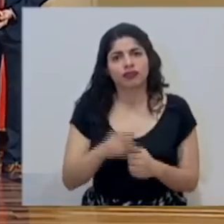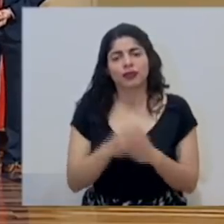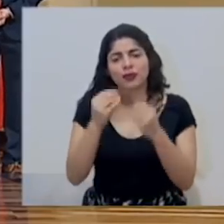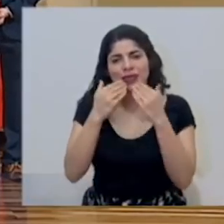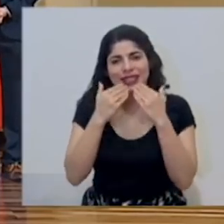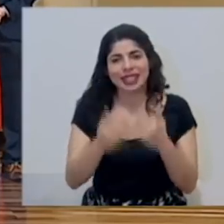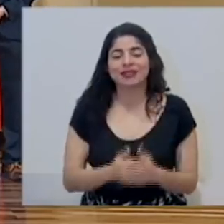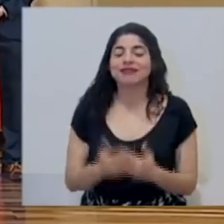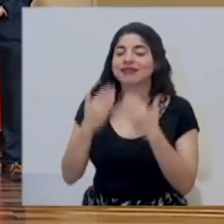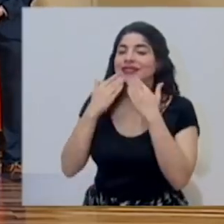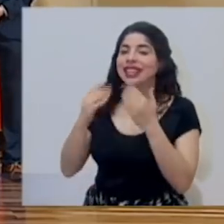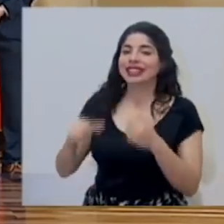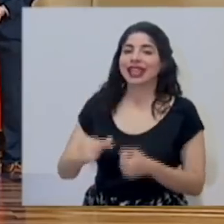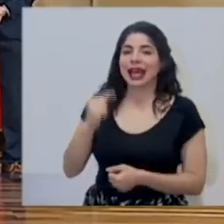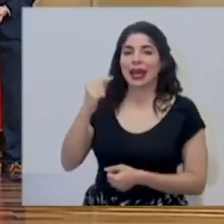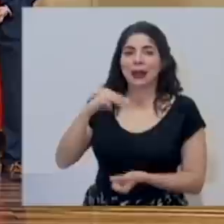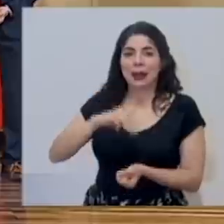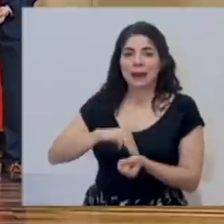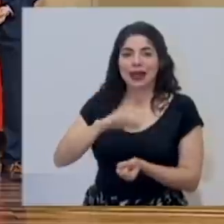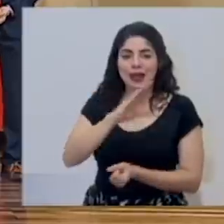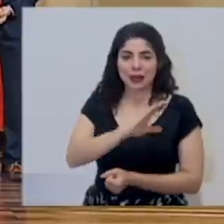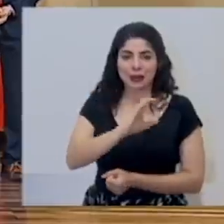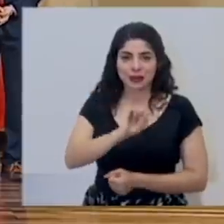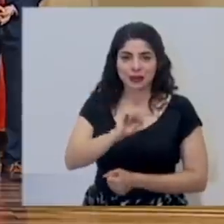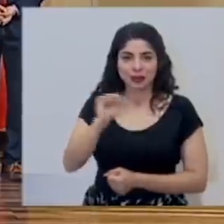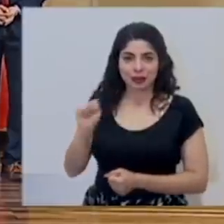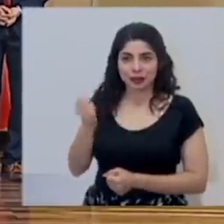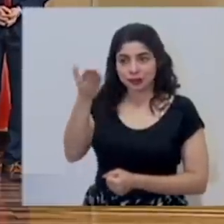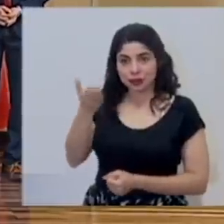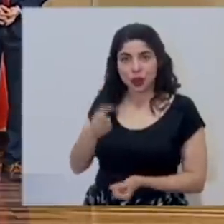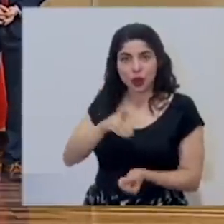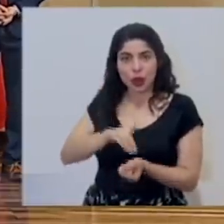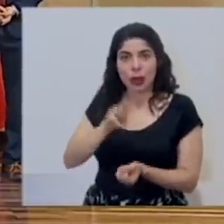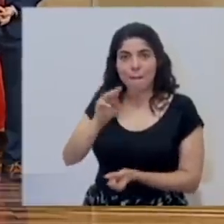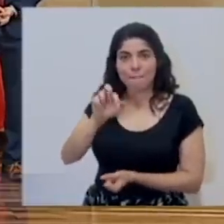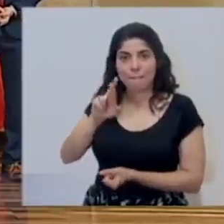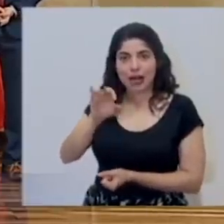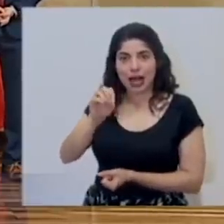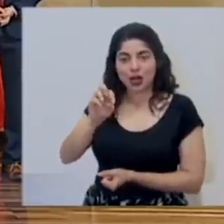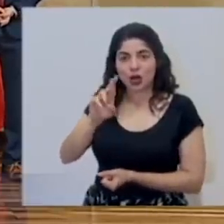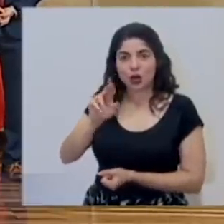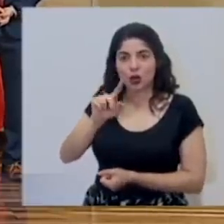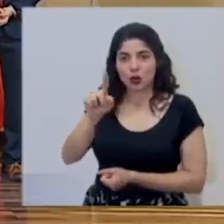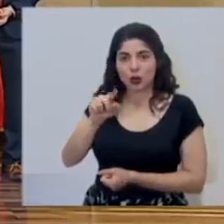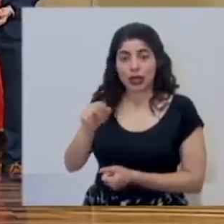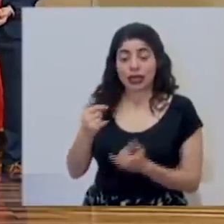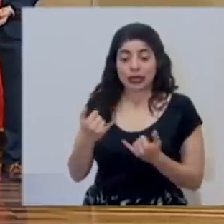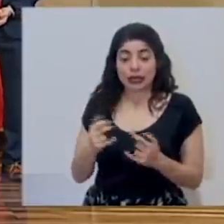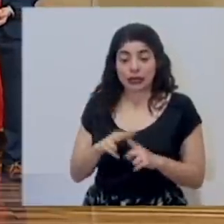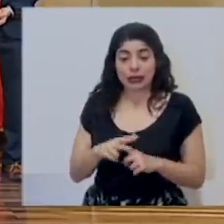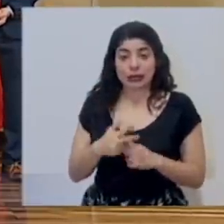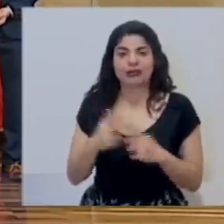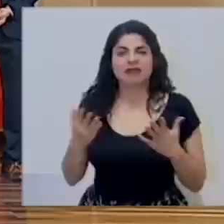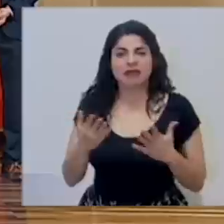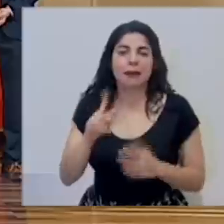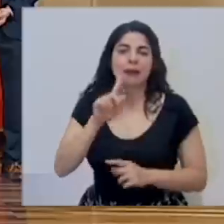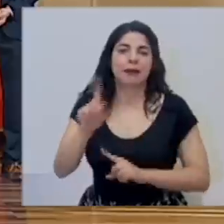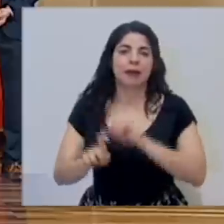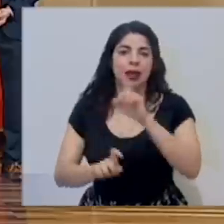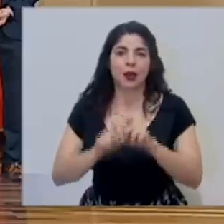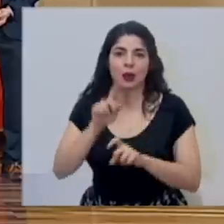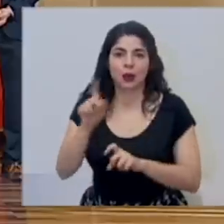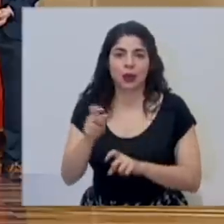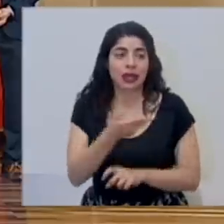gracias al gerente médico de la Caja Costarricense de Seguro Social, el doctor Mario Ruiz. Iniciamos con el periodo de consultas